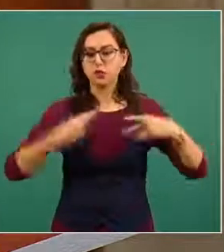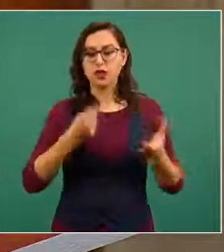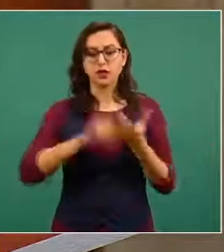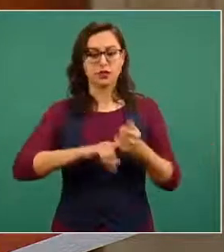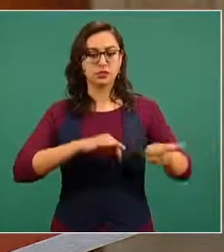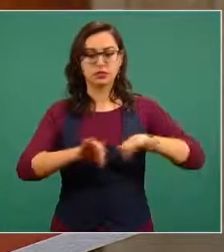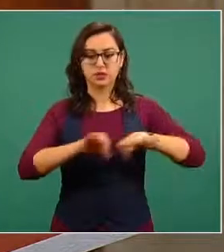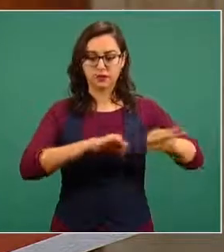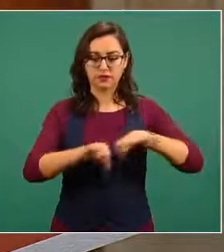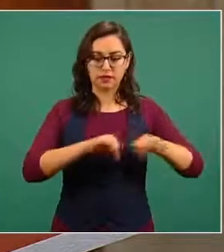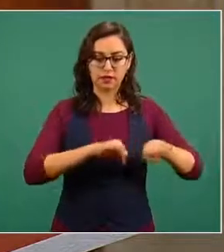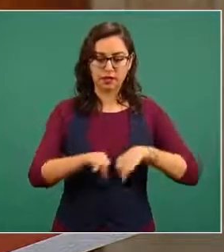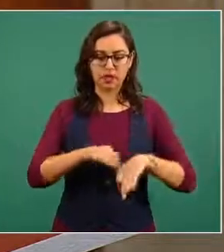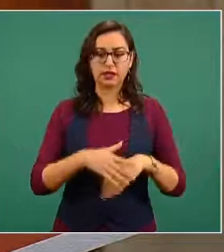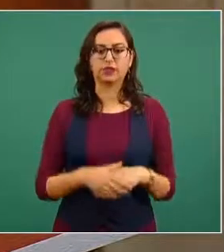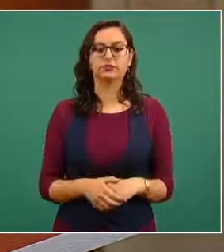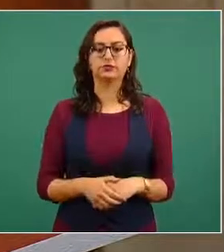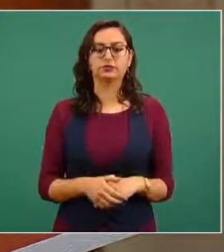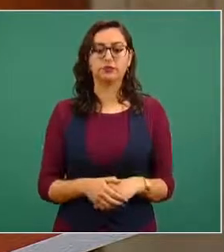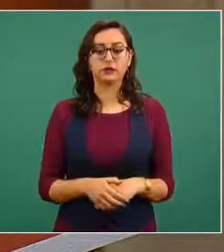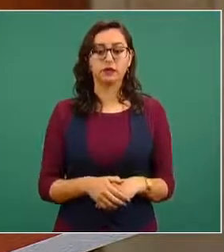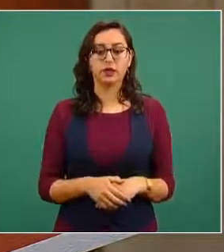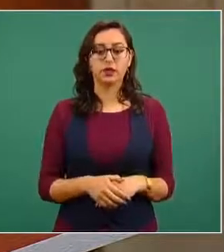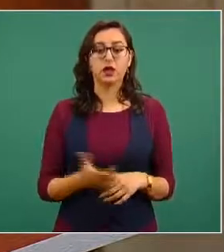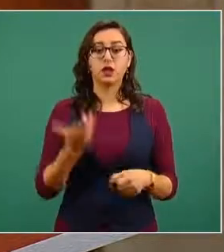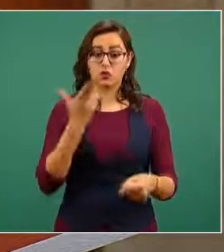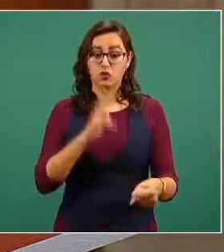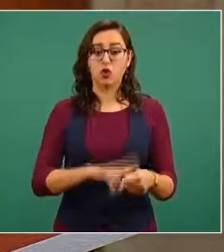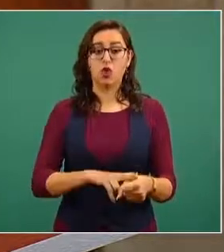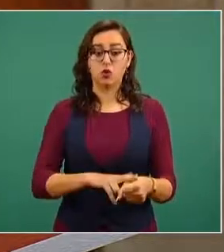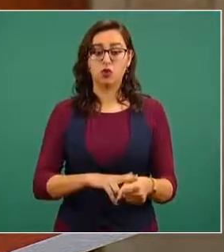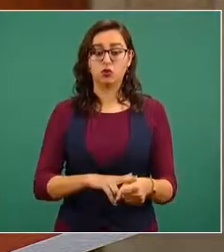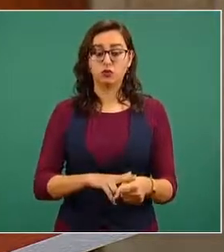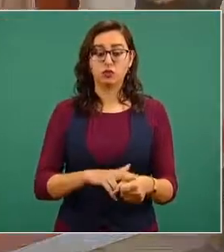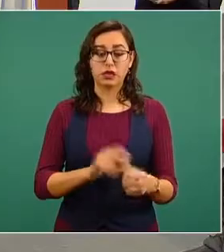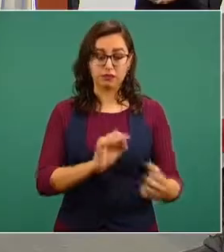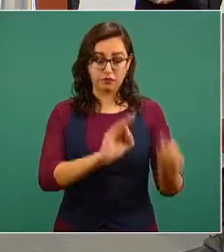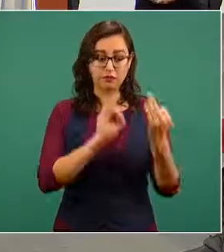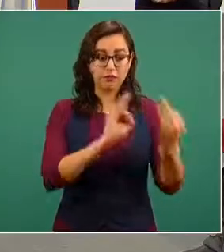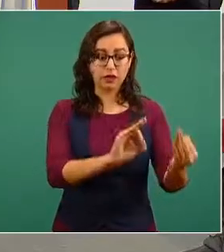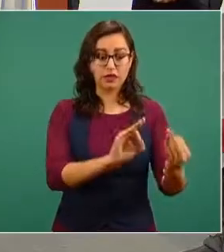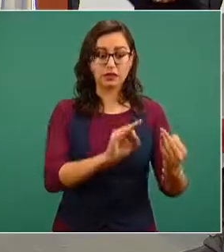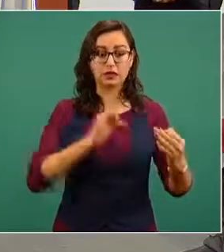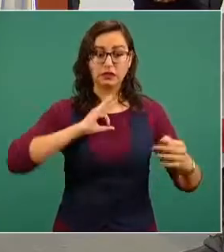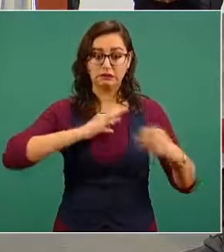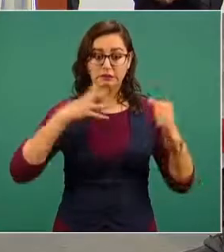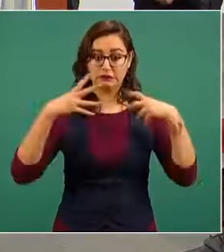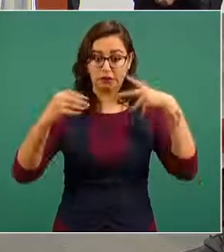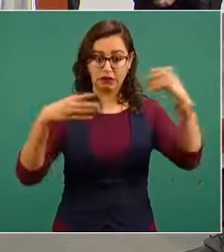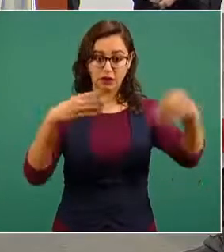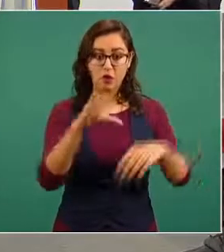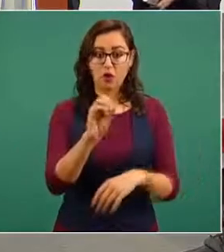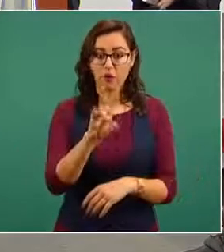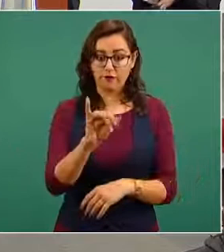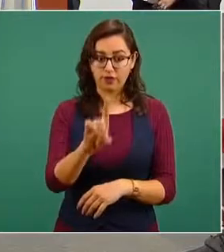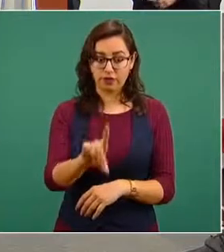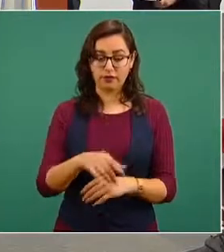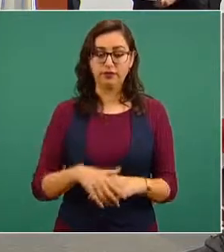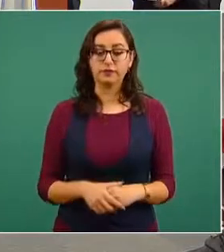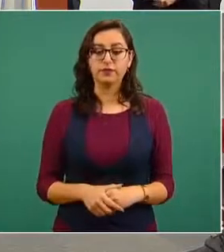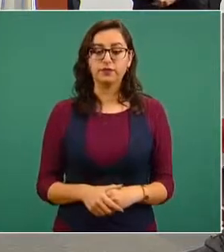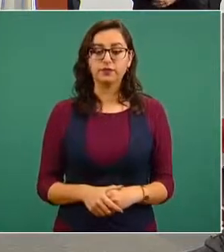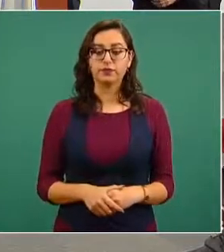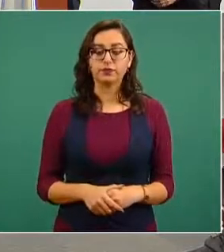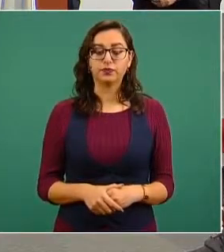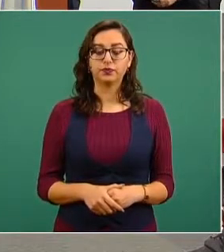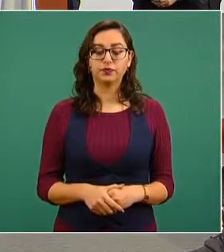de los hospitales que están atendiendo la pandemia de COVID porque